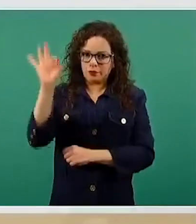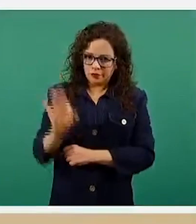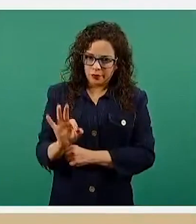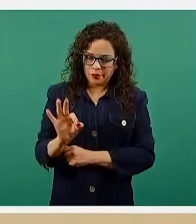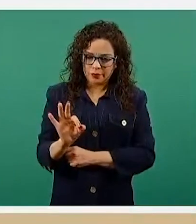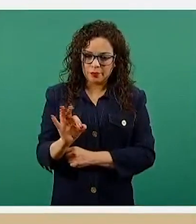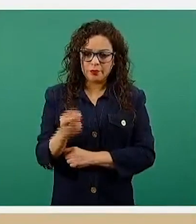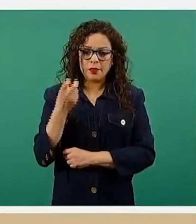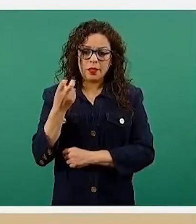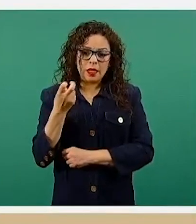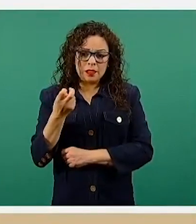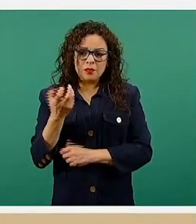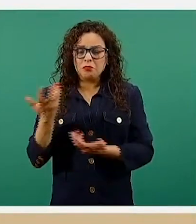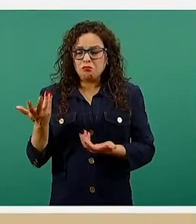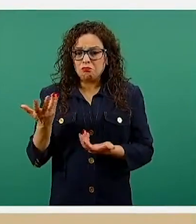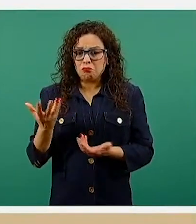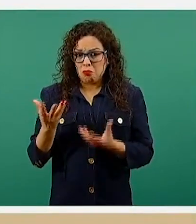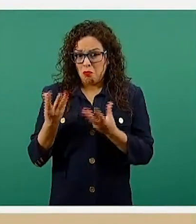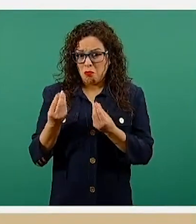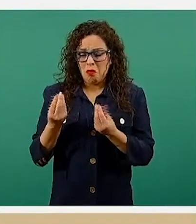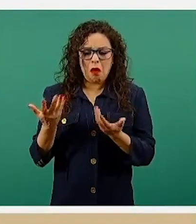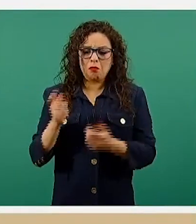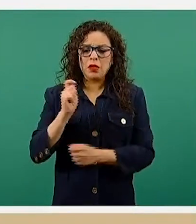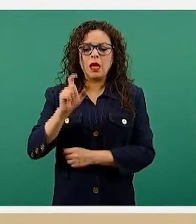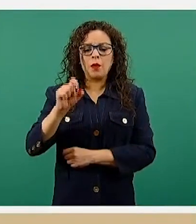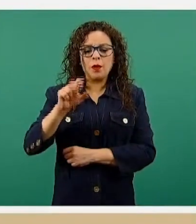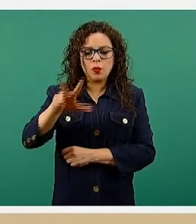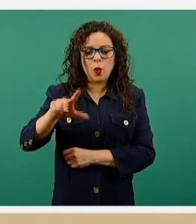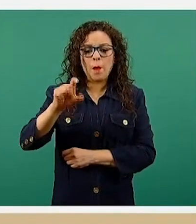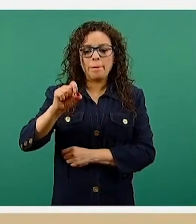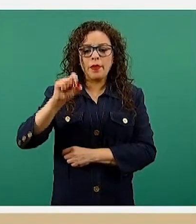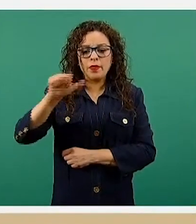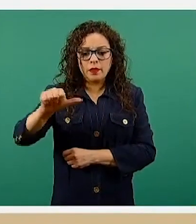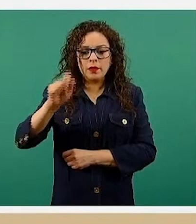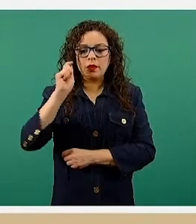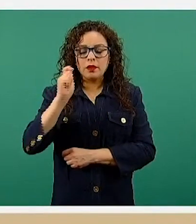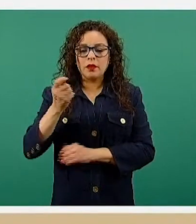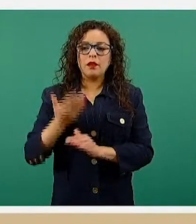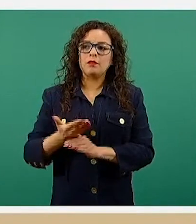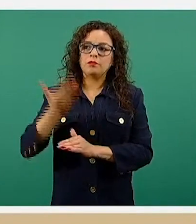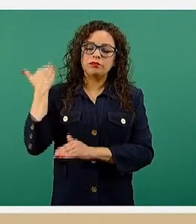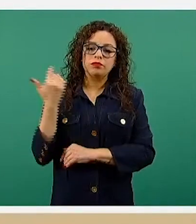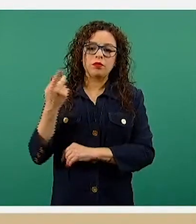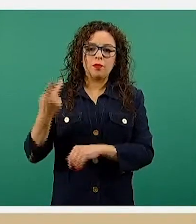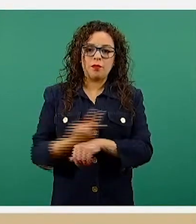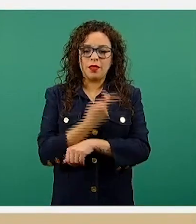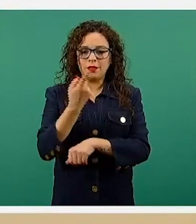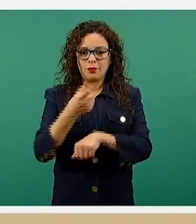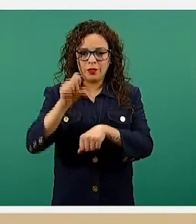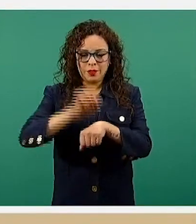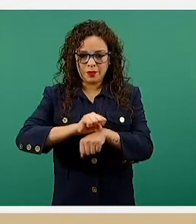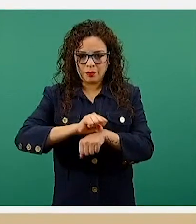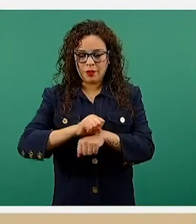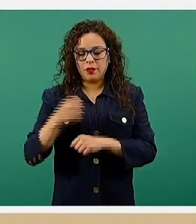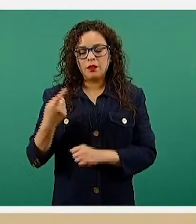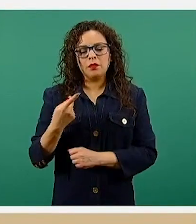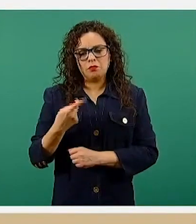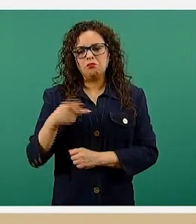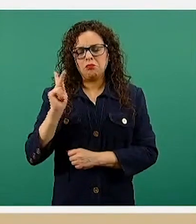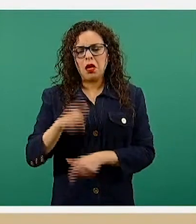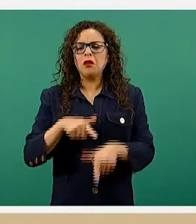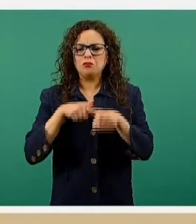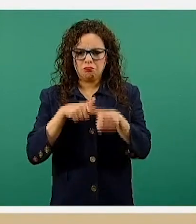tan importante como los 28, 26 que teníamos la semana pasada, pero pues de todas maneras, obviamente,